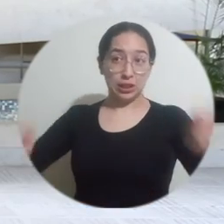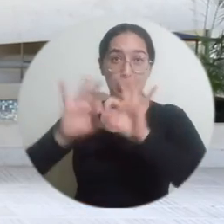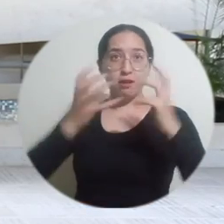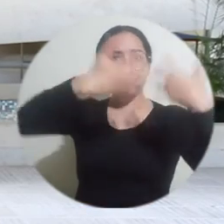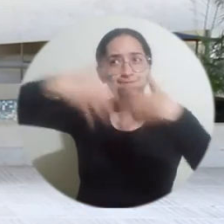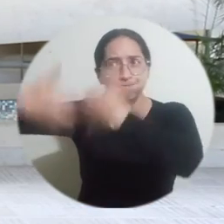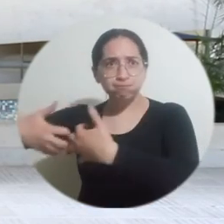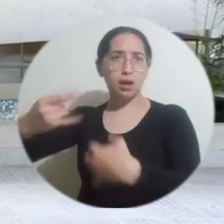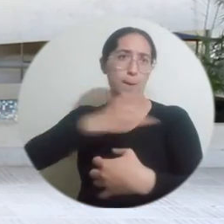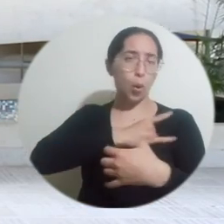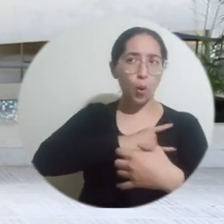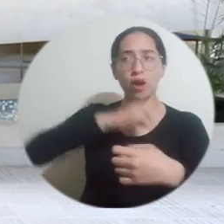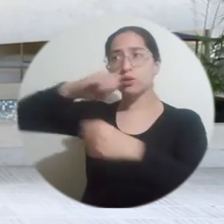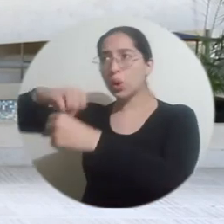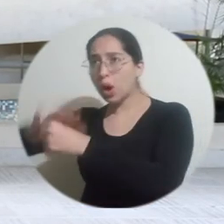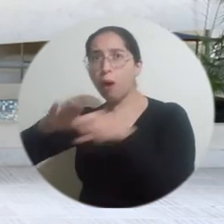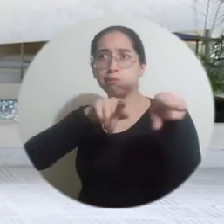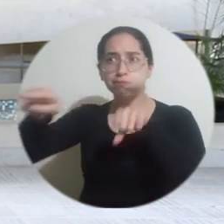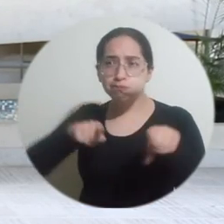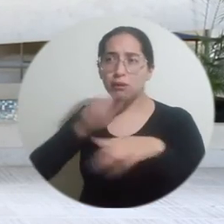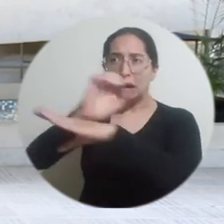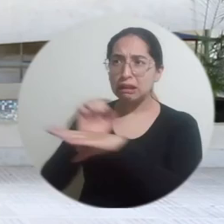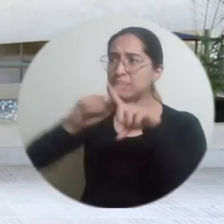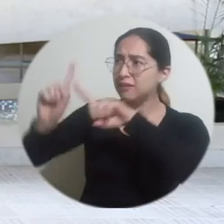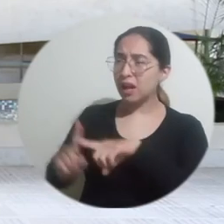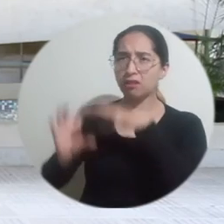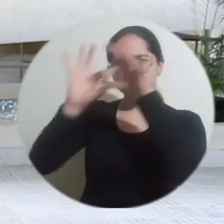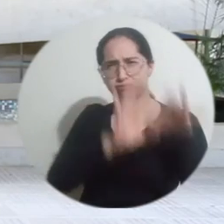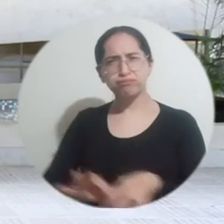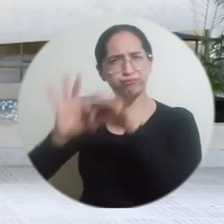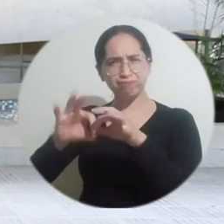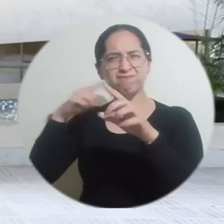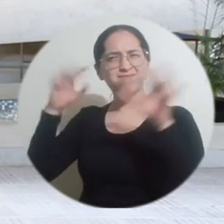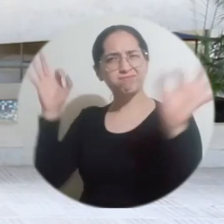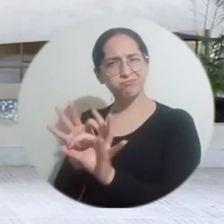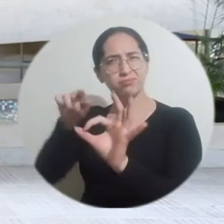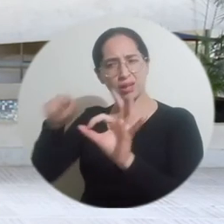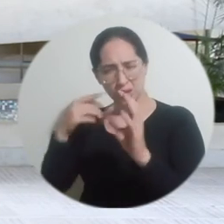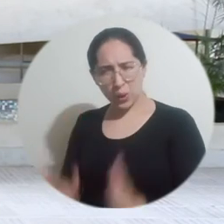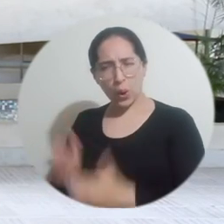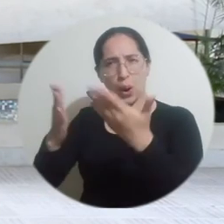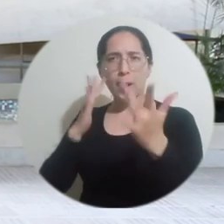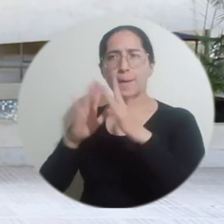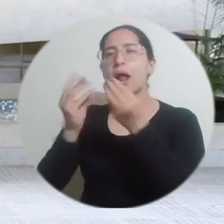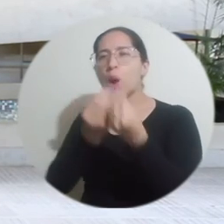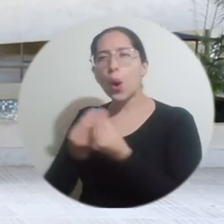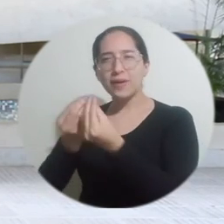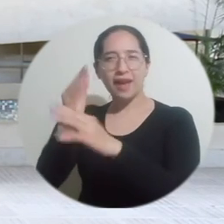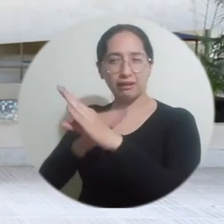y trascendencia que tiene que empresarios, universidades, el sector público, el Departamento del Magdalena pueda generar una dinámica en torno